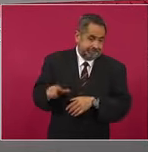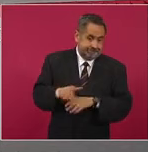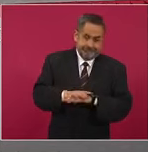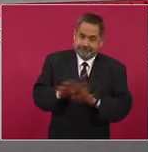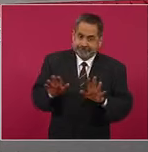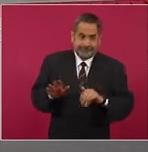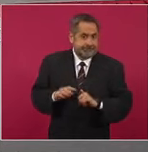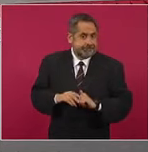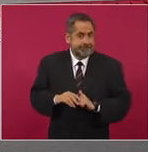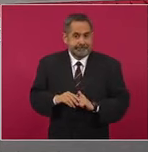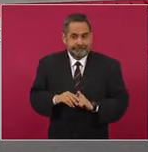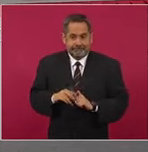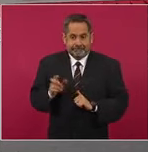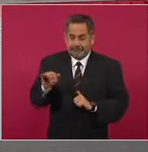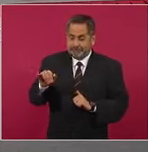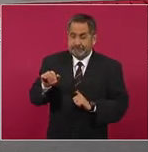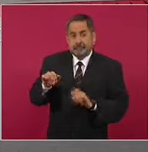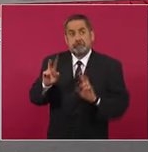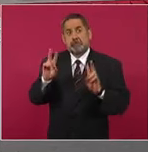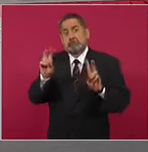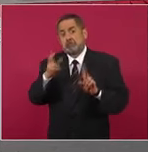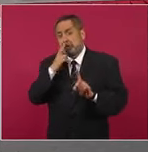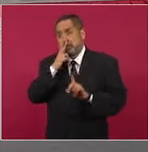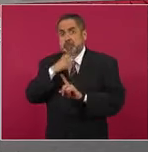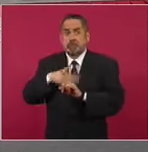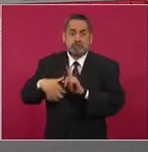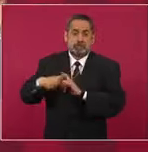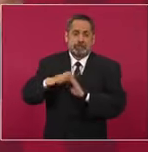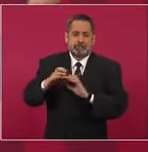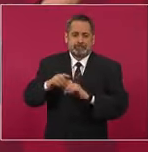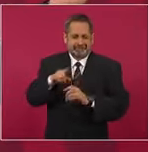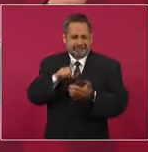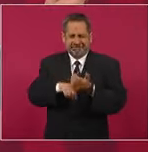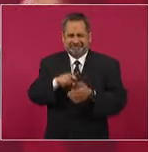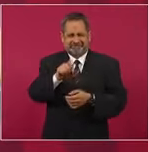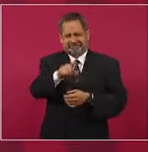persona ambientalista, de estos